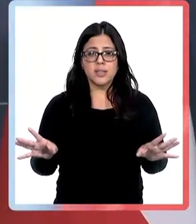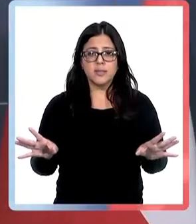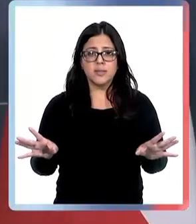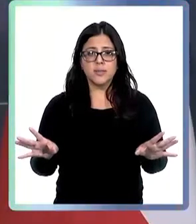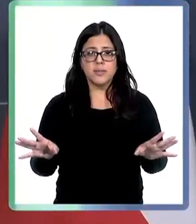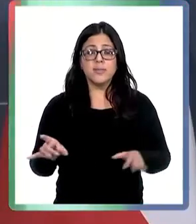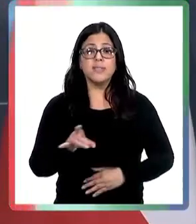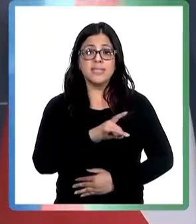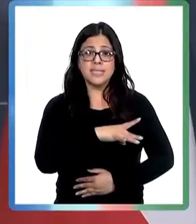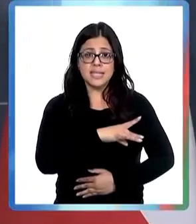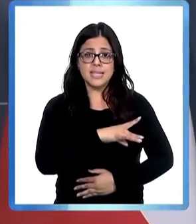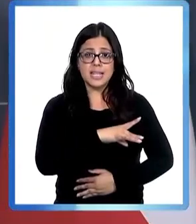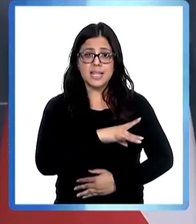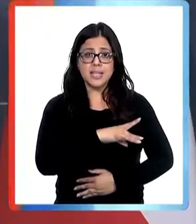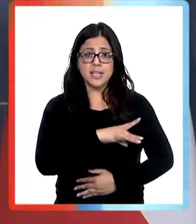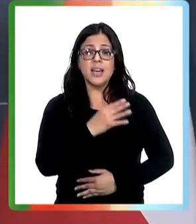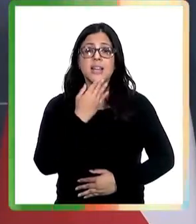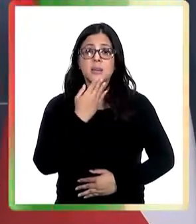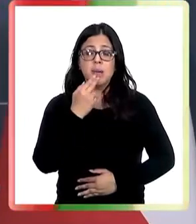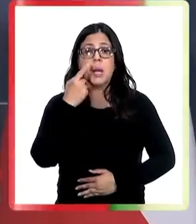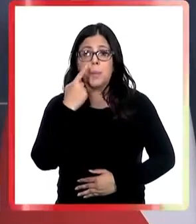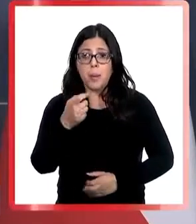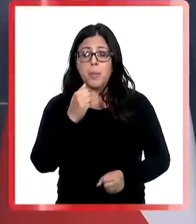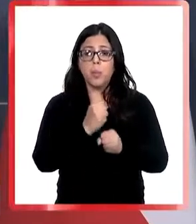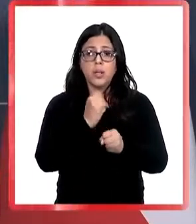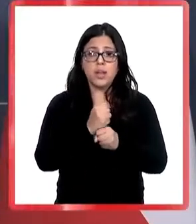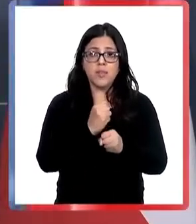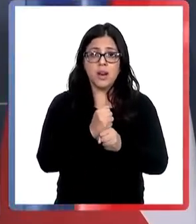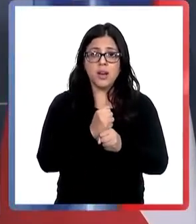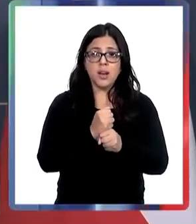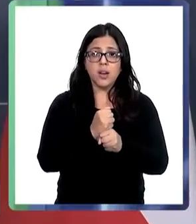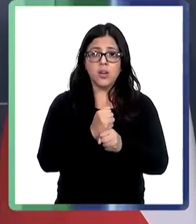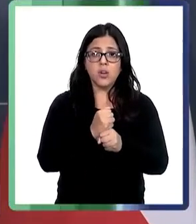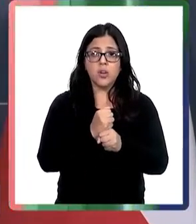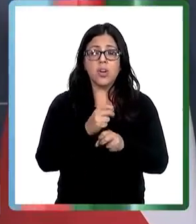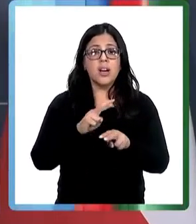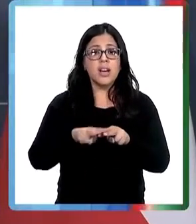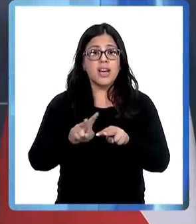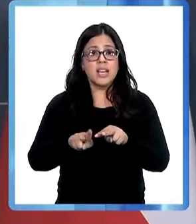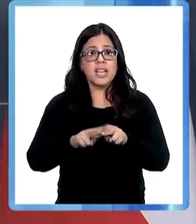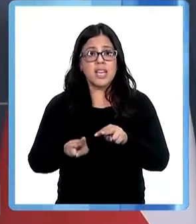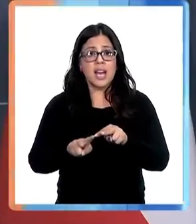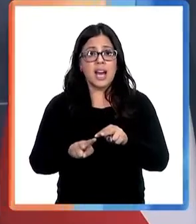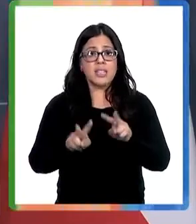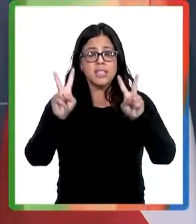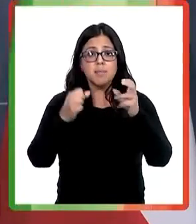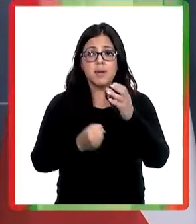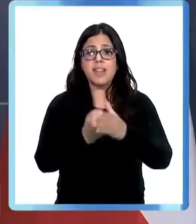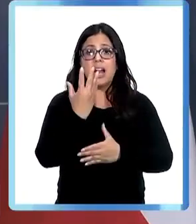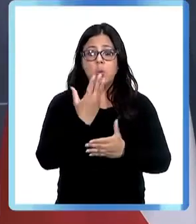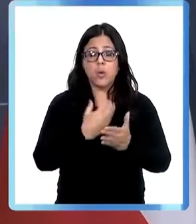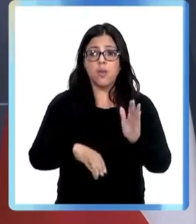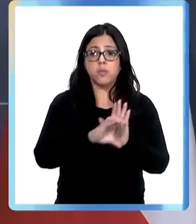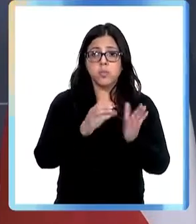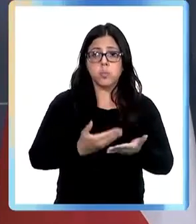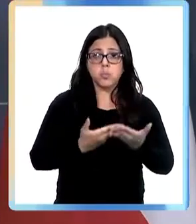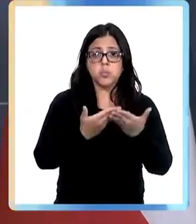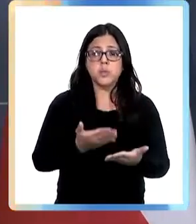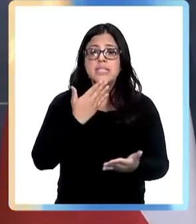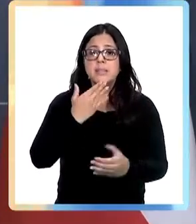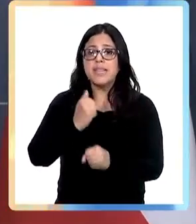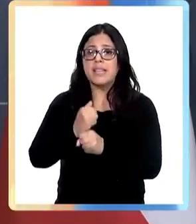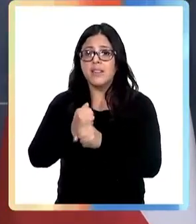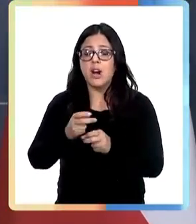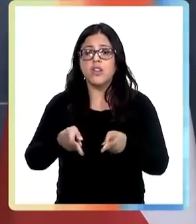Vemos la fuerza, dinamismo de la democracia de Chile,